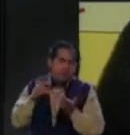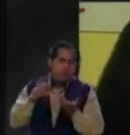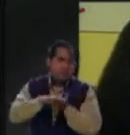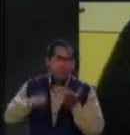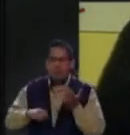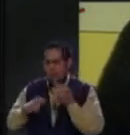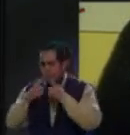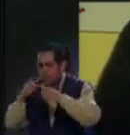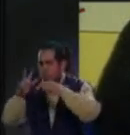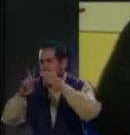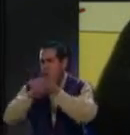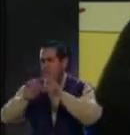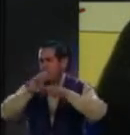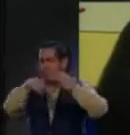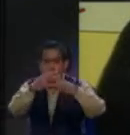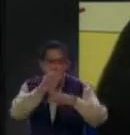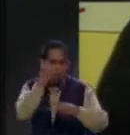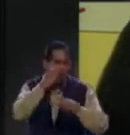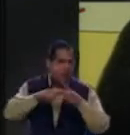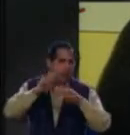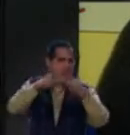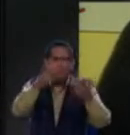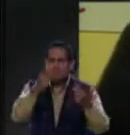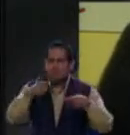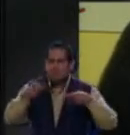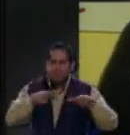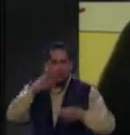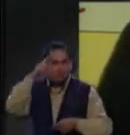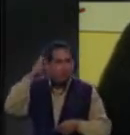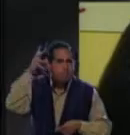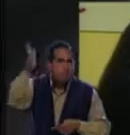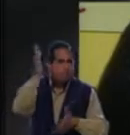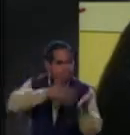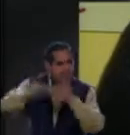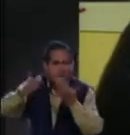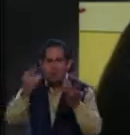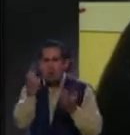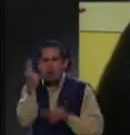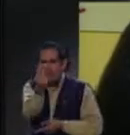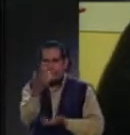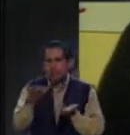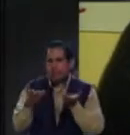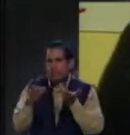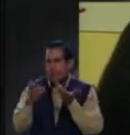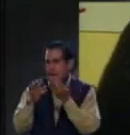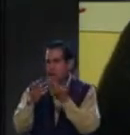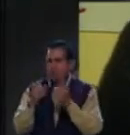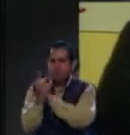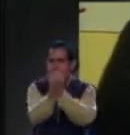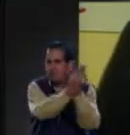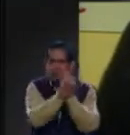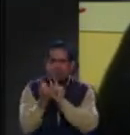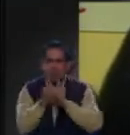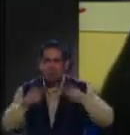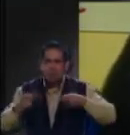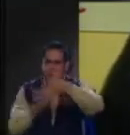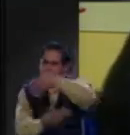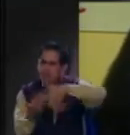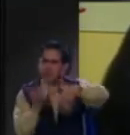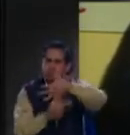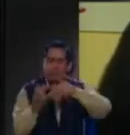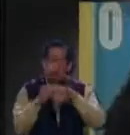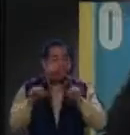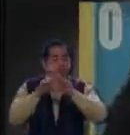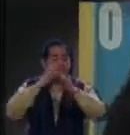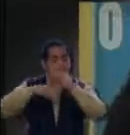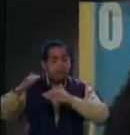Asistiendo, no sé, lo que comentábamos, si vas a la escuela, si te preparas, si tratas de socializar, Sí, socialmente